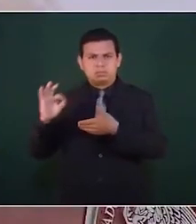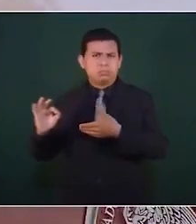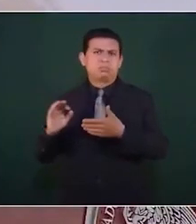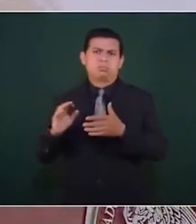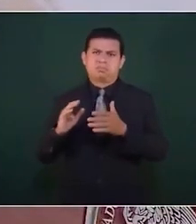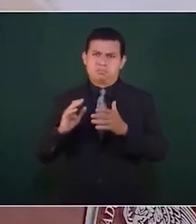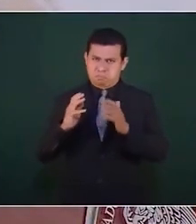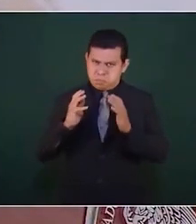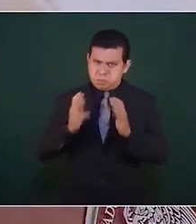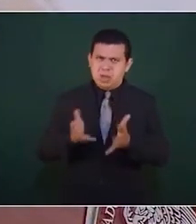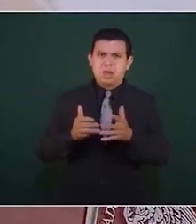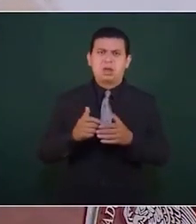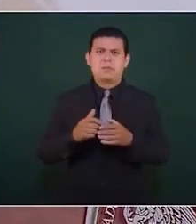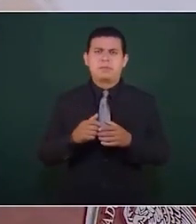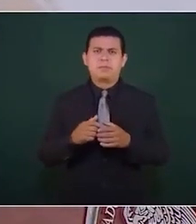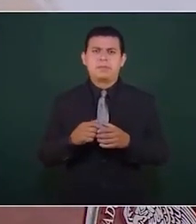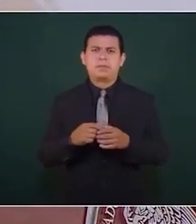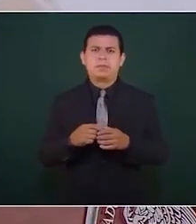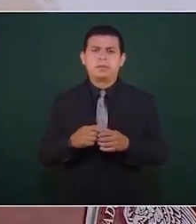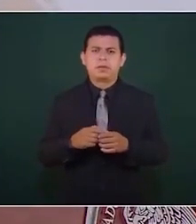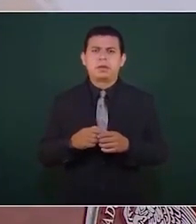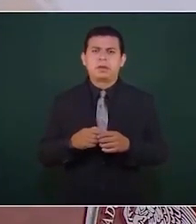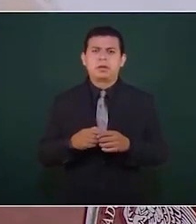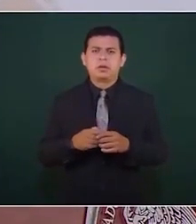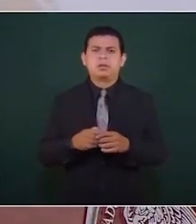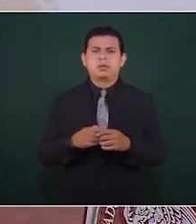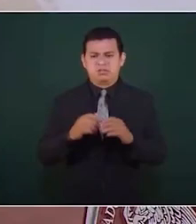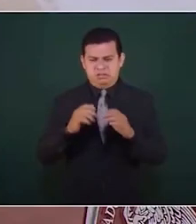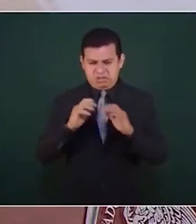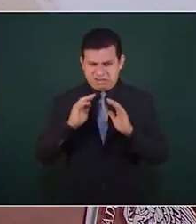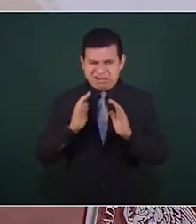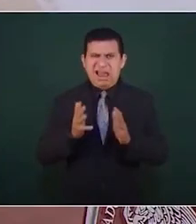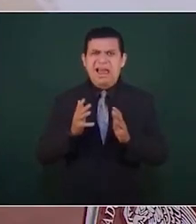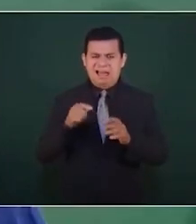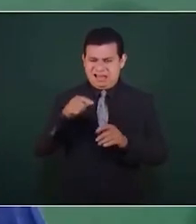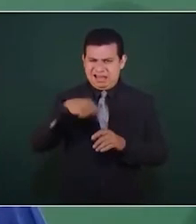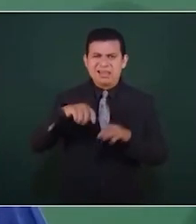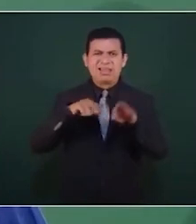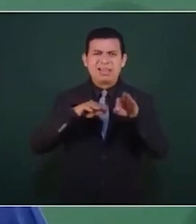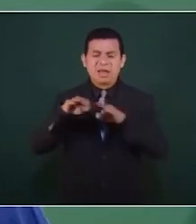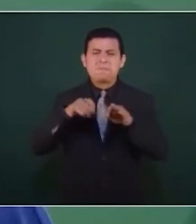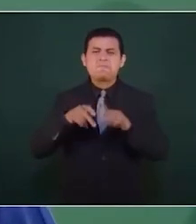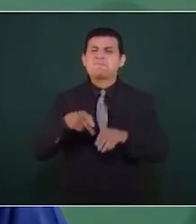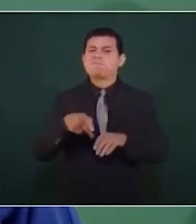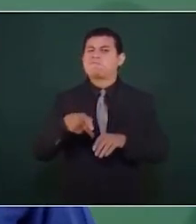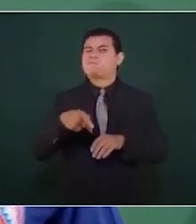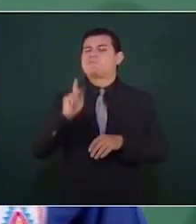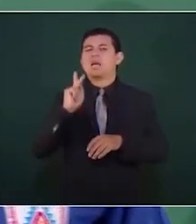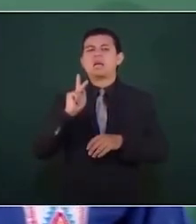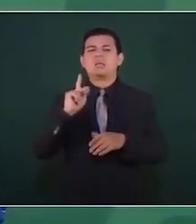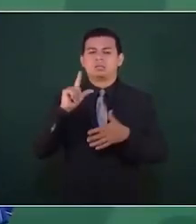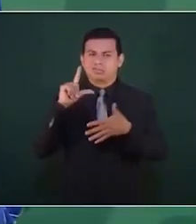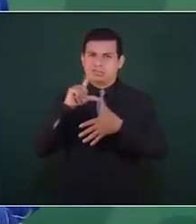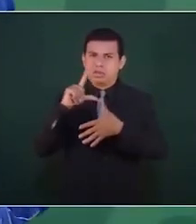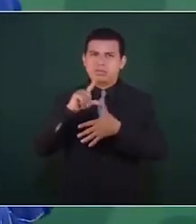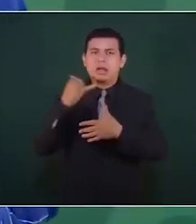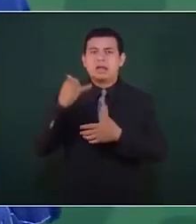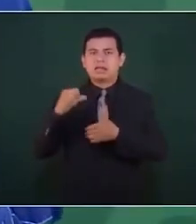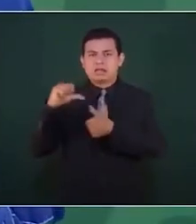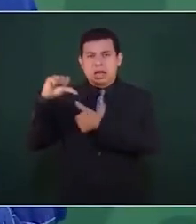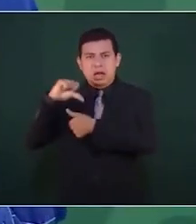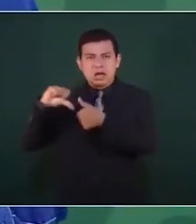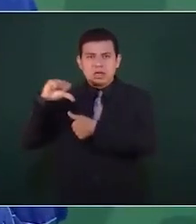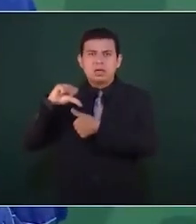cuando se ha hecho un gran esfuerzo, hay todavía países de América Latina, en el Caribe, que no